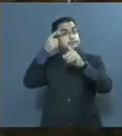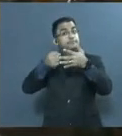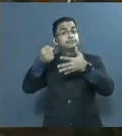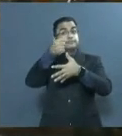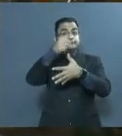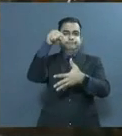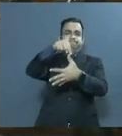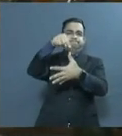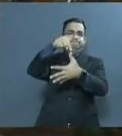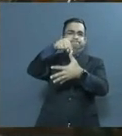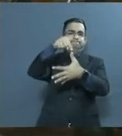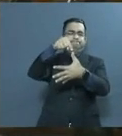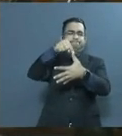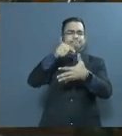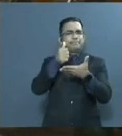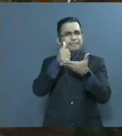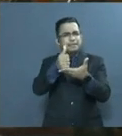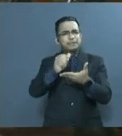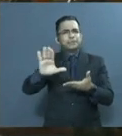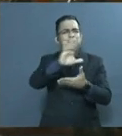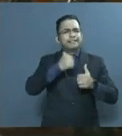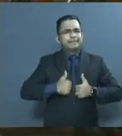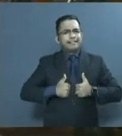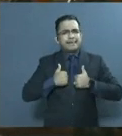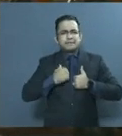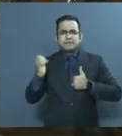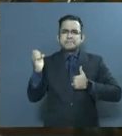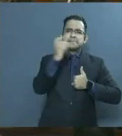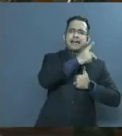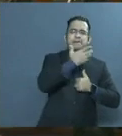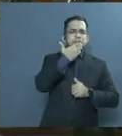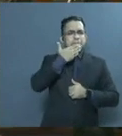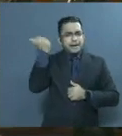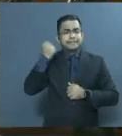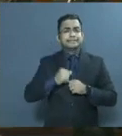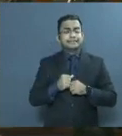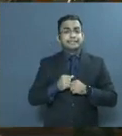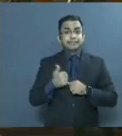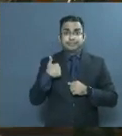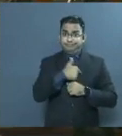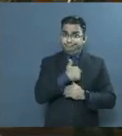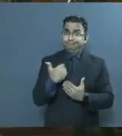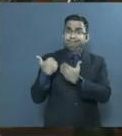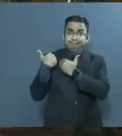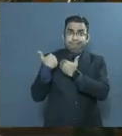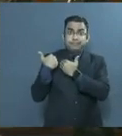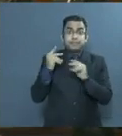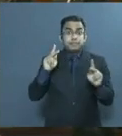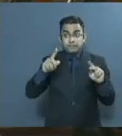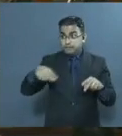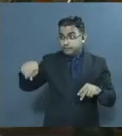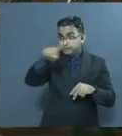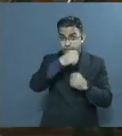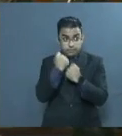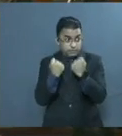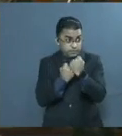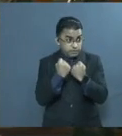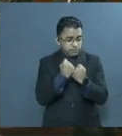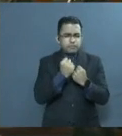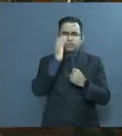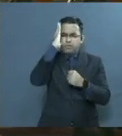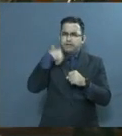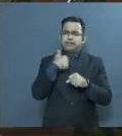somos corresponsables de ella, por lo que redoblaremos nuestros esfuerzos con los recursos humanos y financieros disponibles.